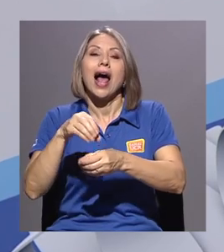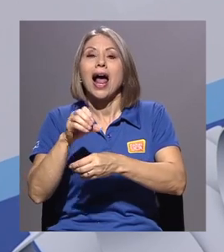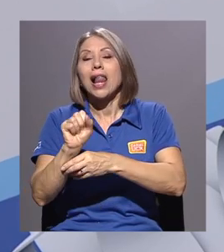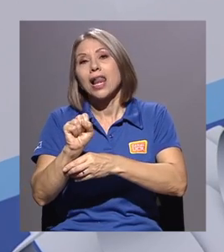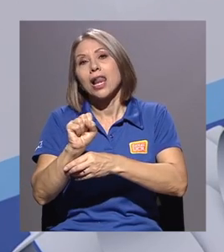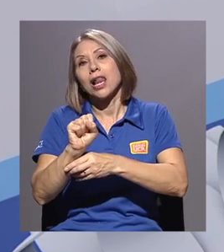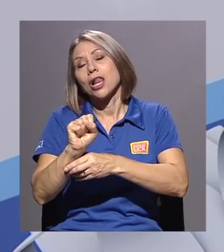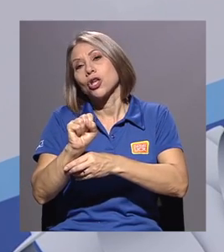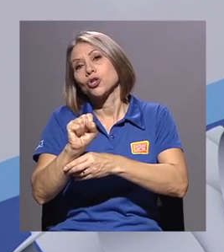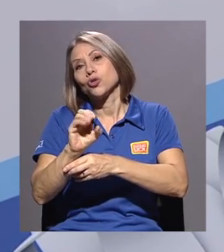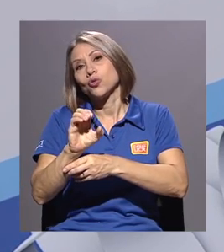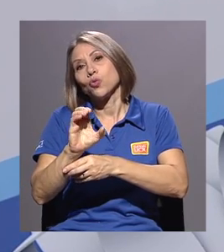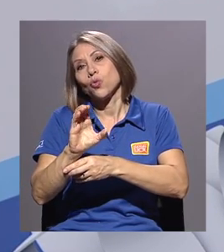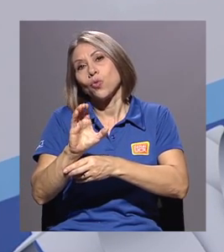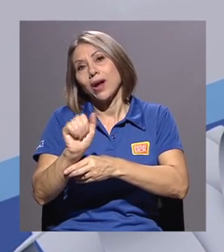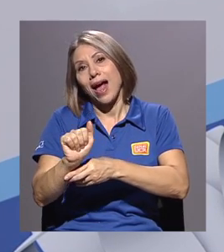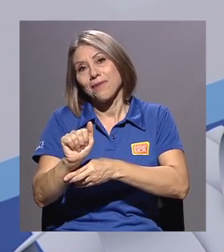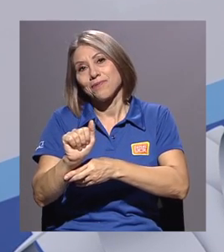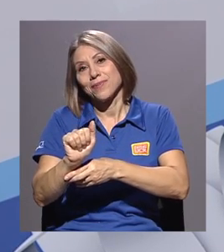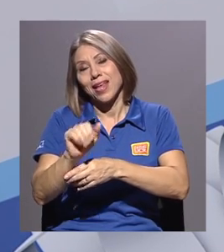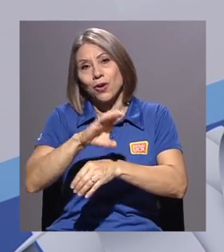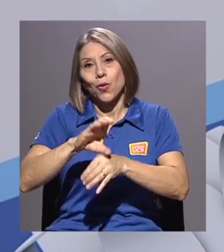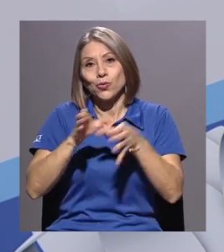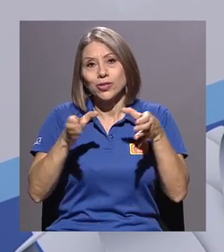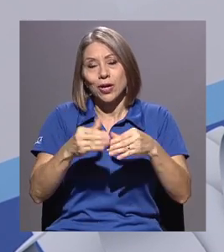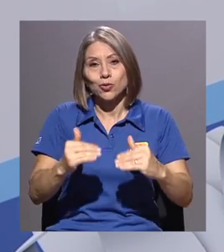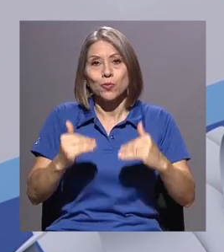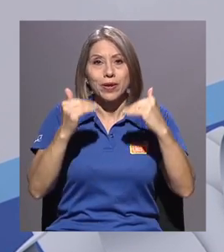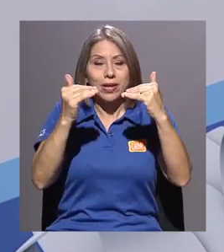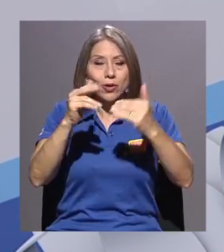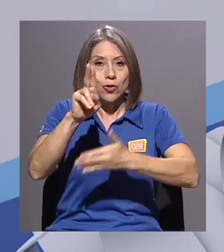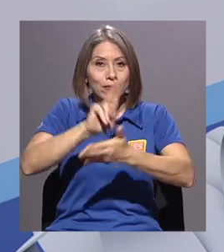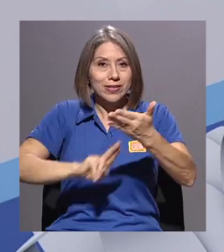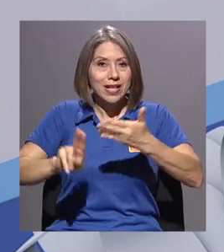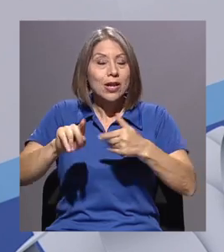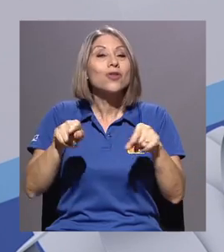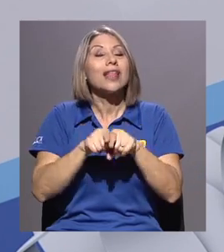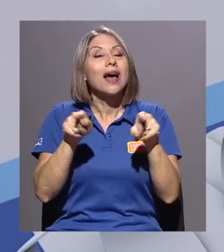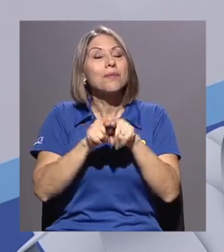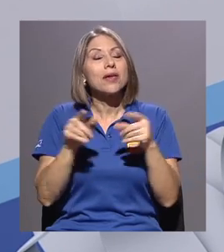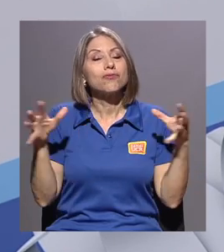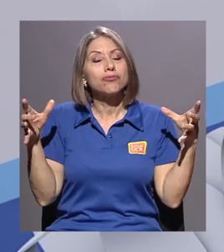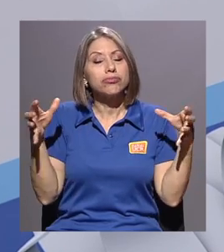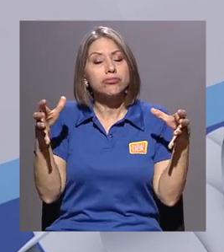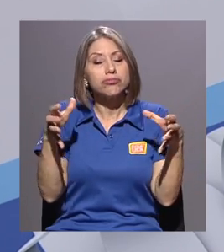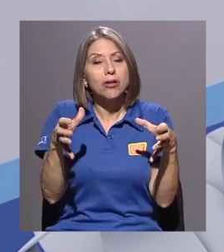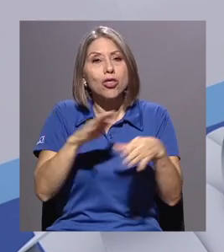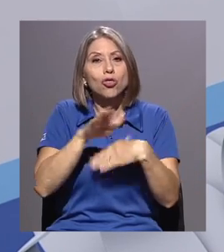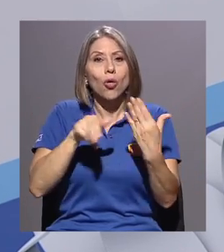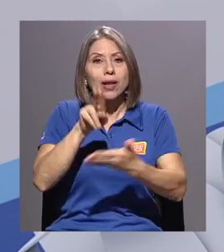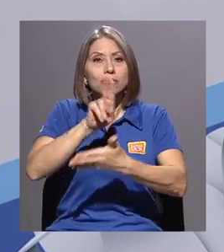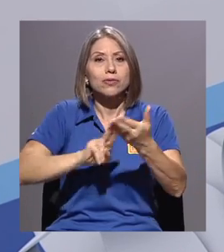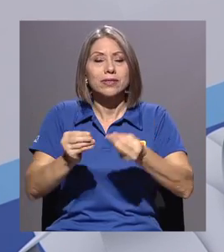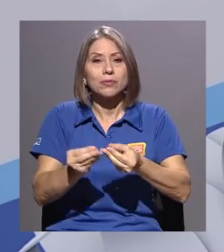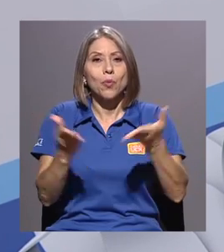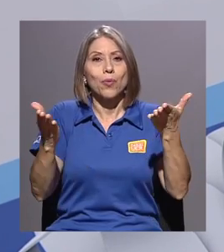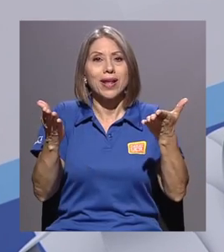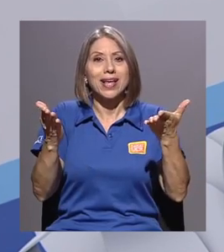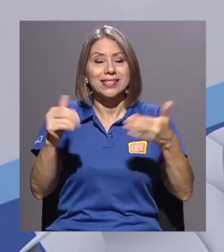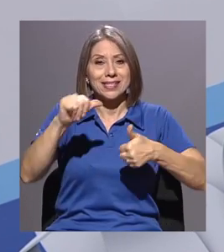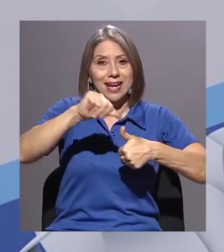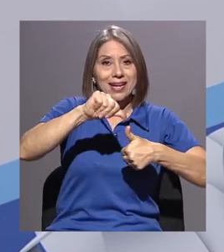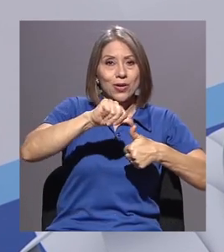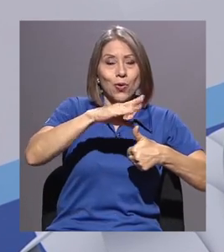Centroamericano, agrupa igual a todas las instituciones de educación superior públicas de la región y de República